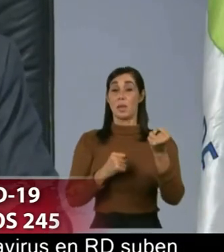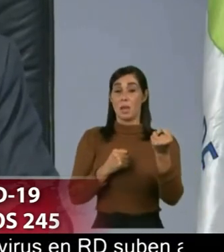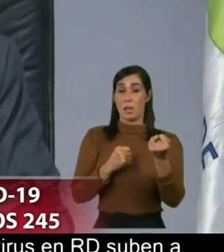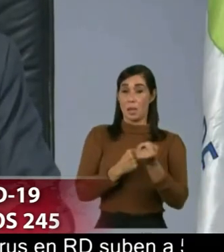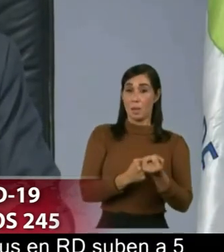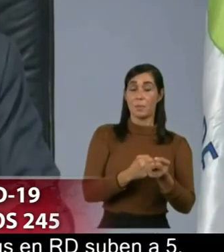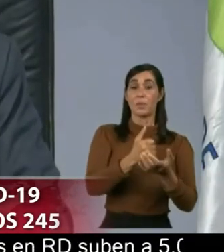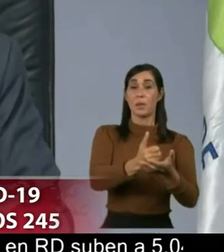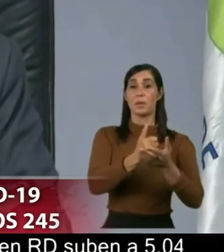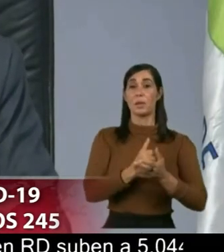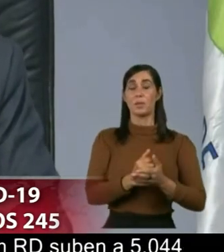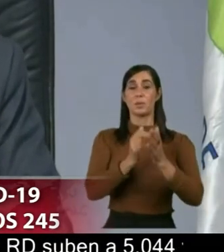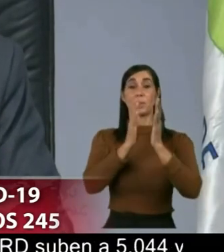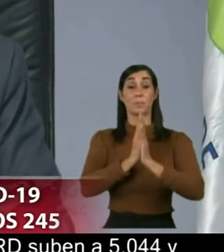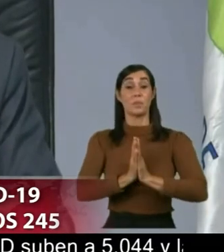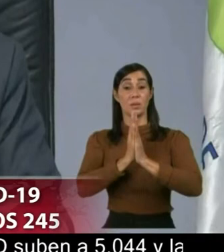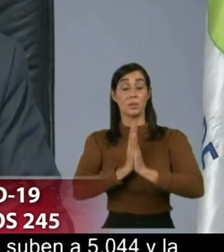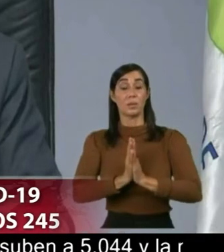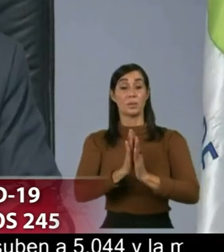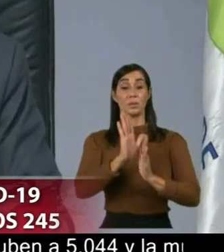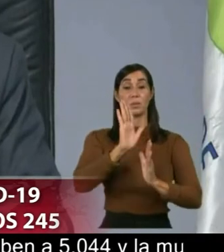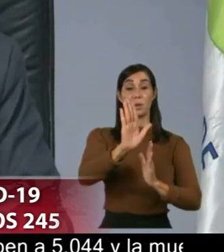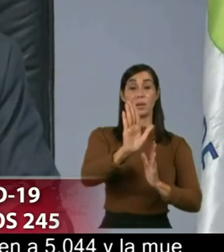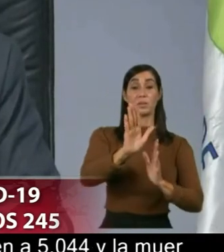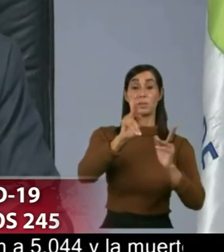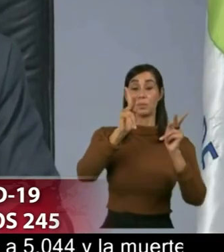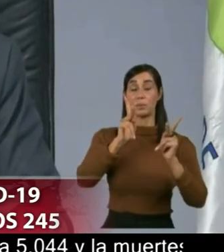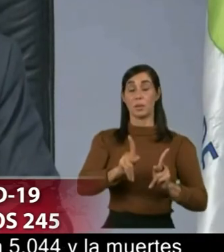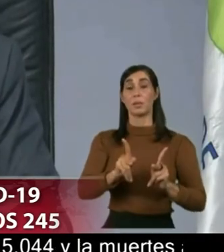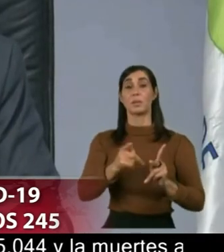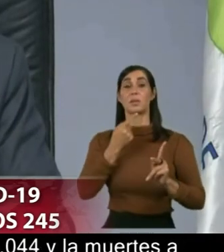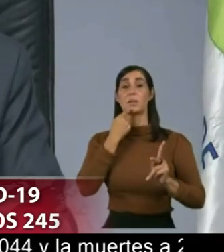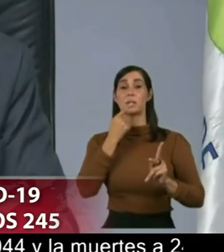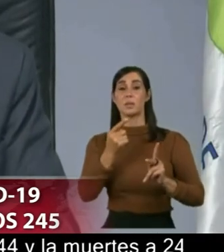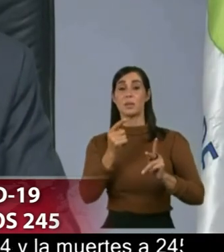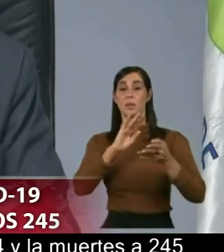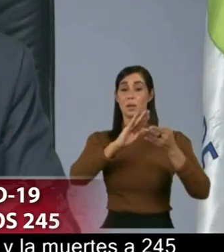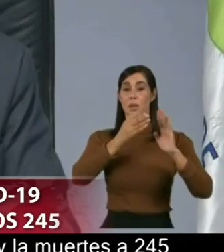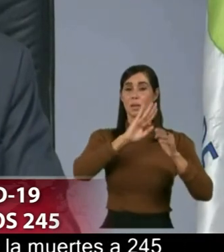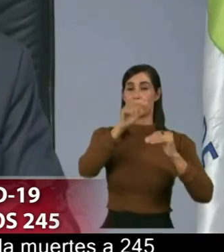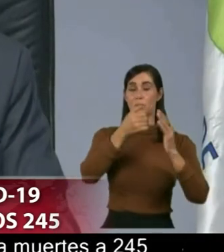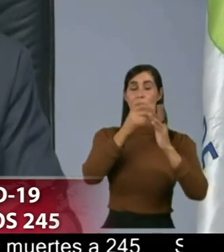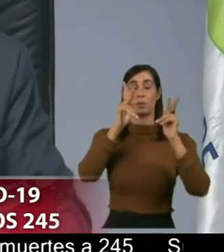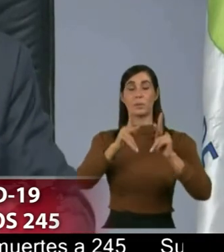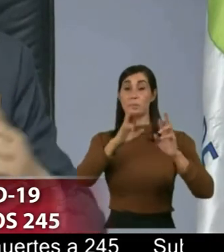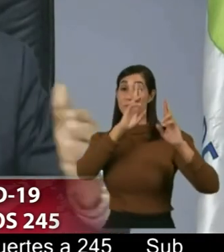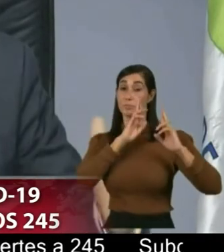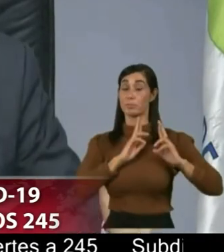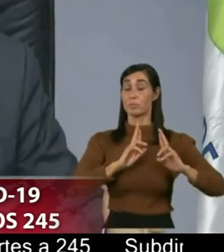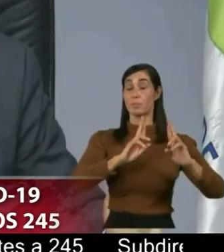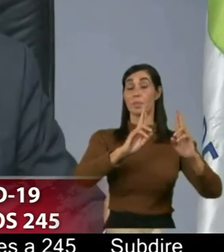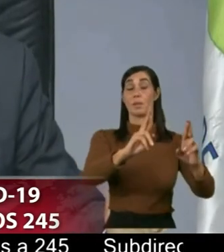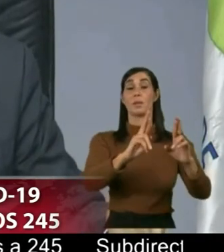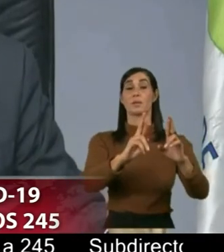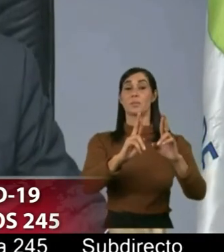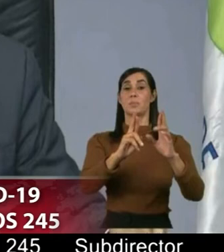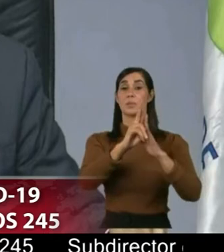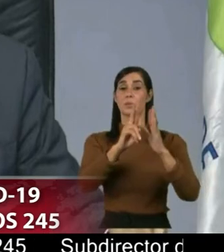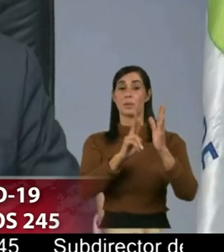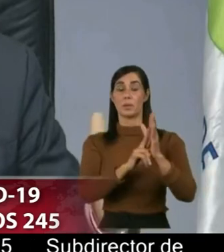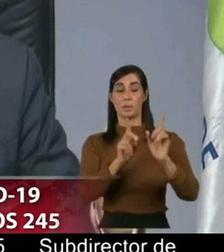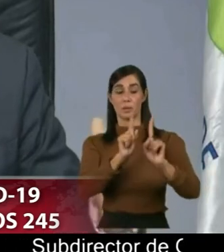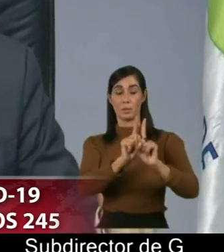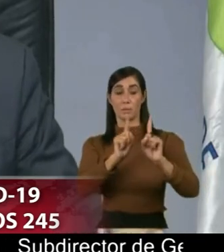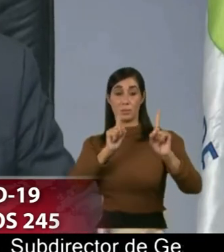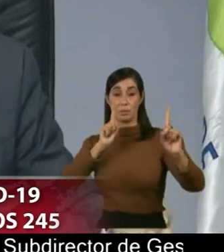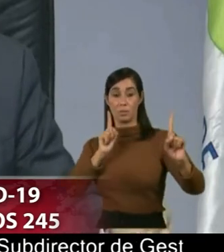población y a su gente a que respeten las medidas de restricción y distanciamiento social